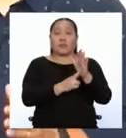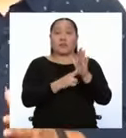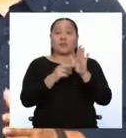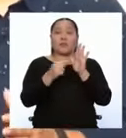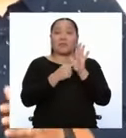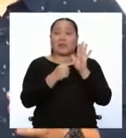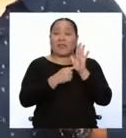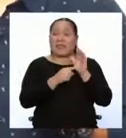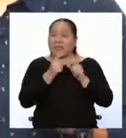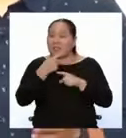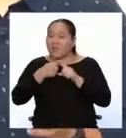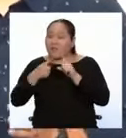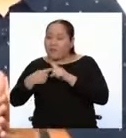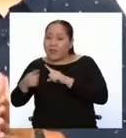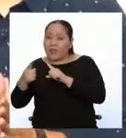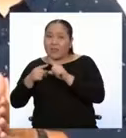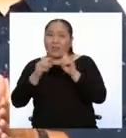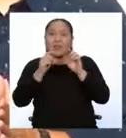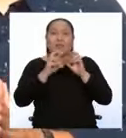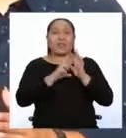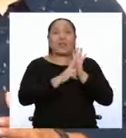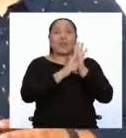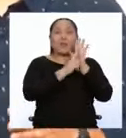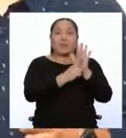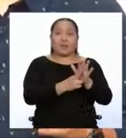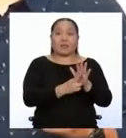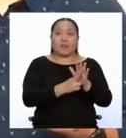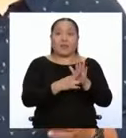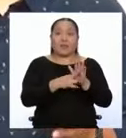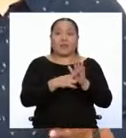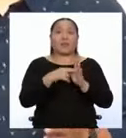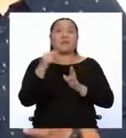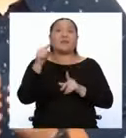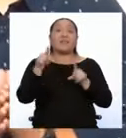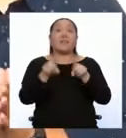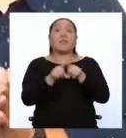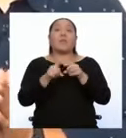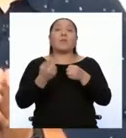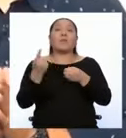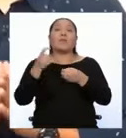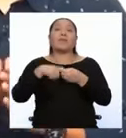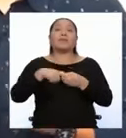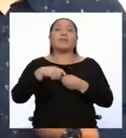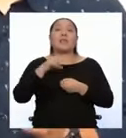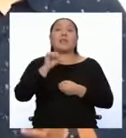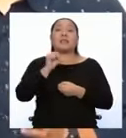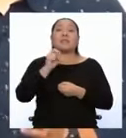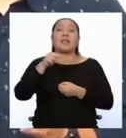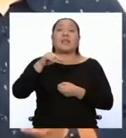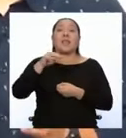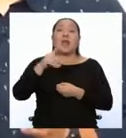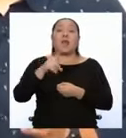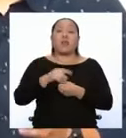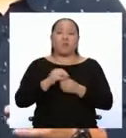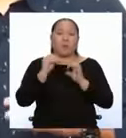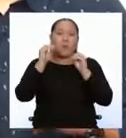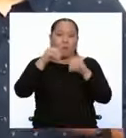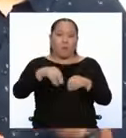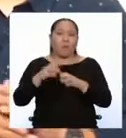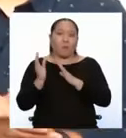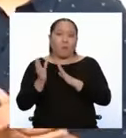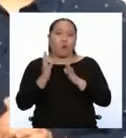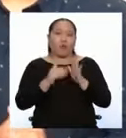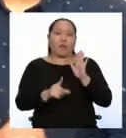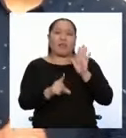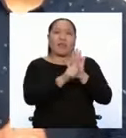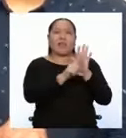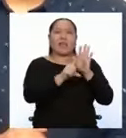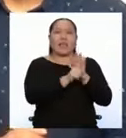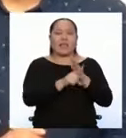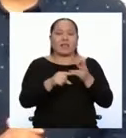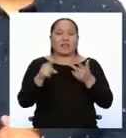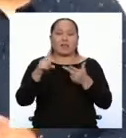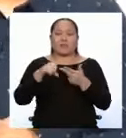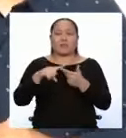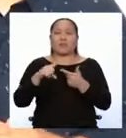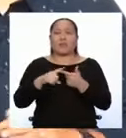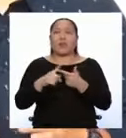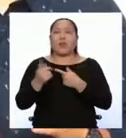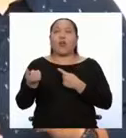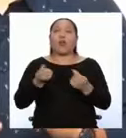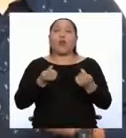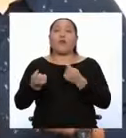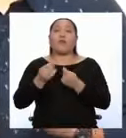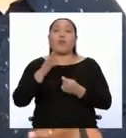de Representantes y el Senado. La función que ellos tenían era la de elaborar leyes. También estaba el gobierno federal,